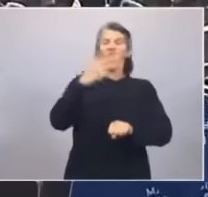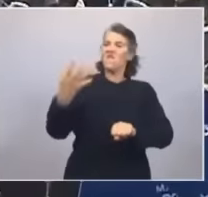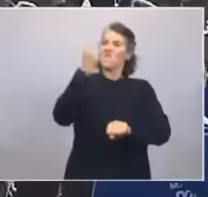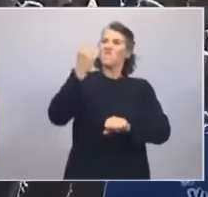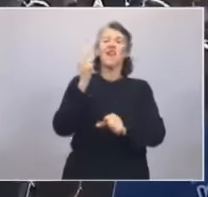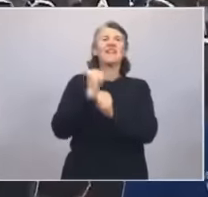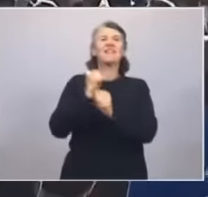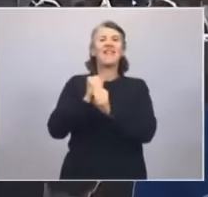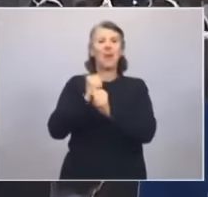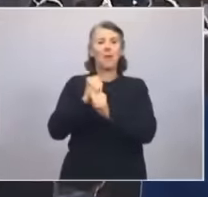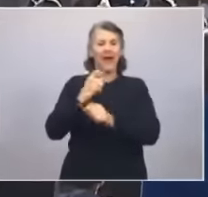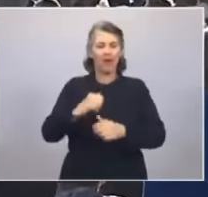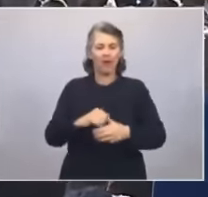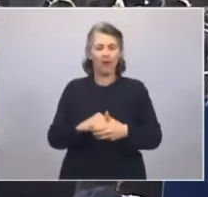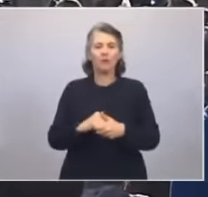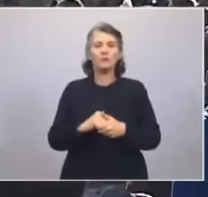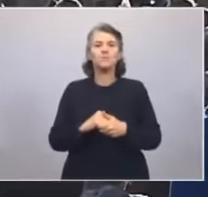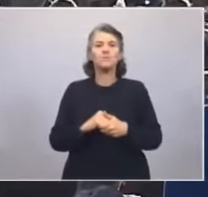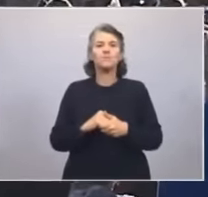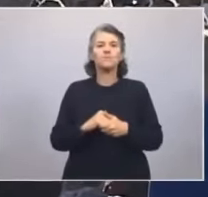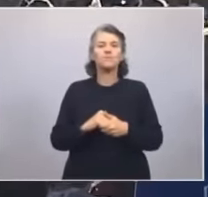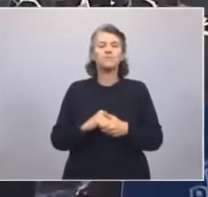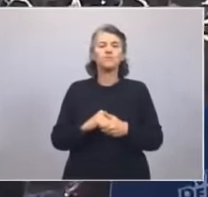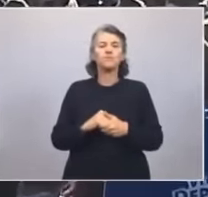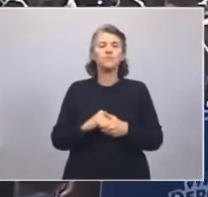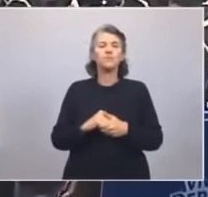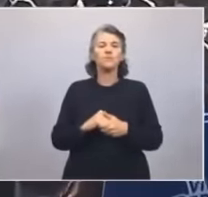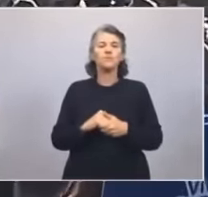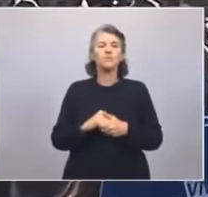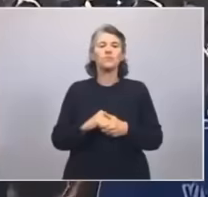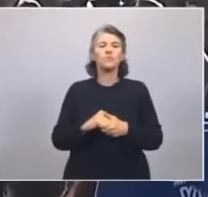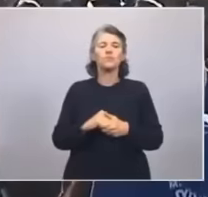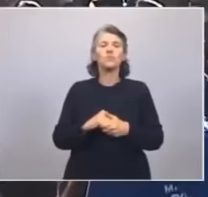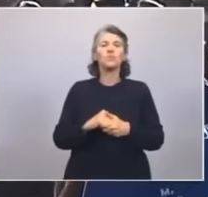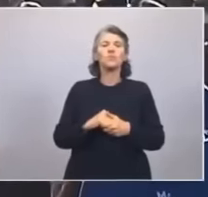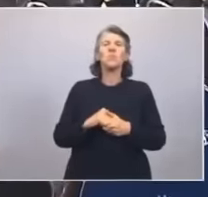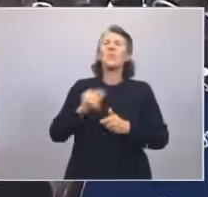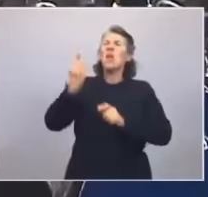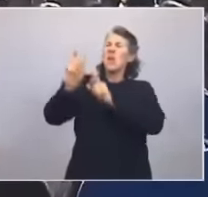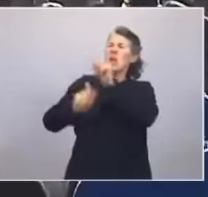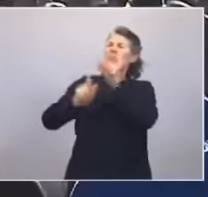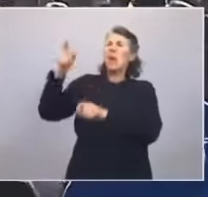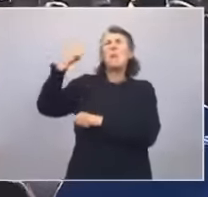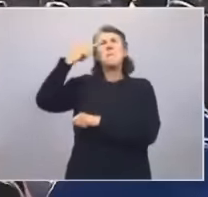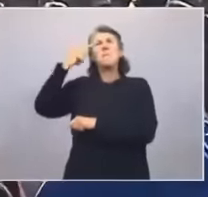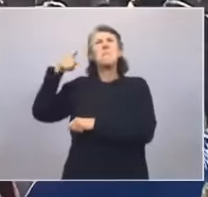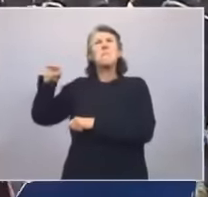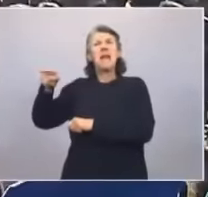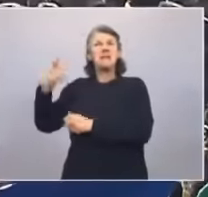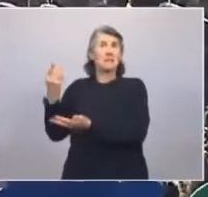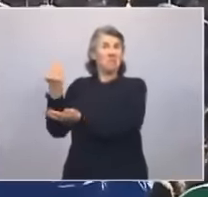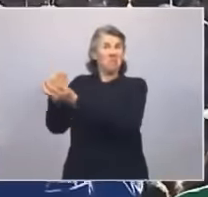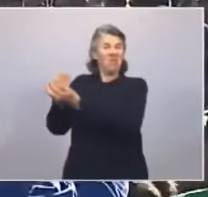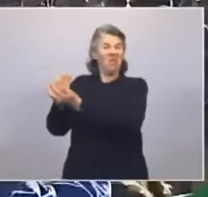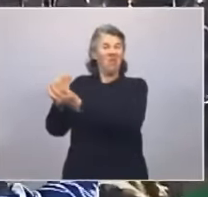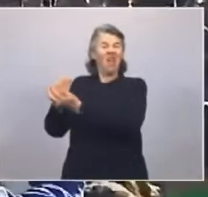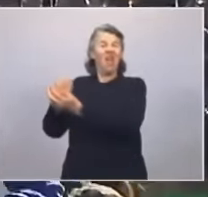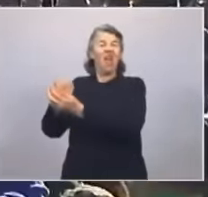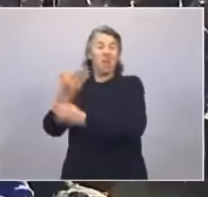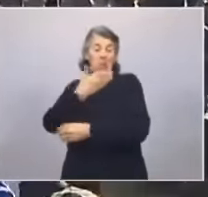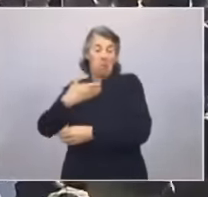decirles a aquellos que creen que se puede arancelar la escuela,